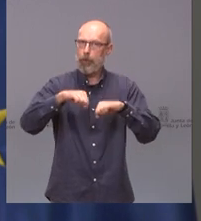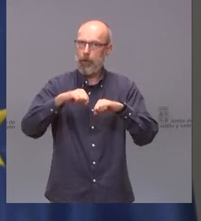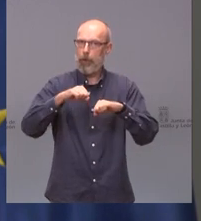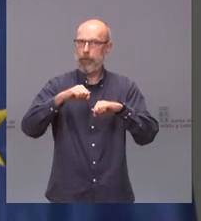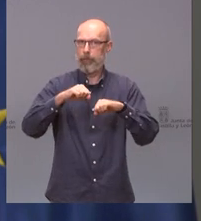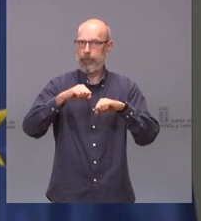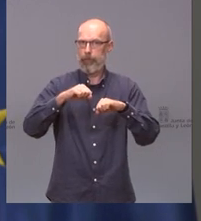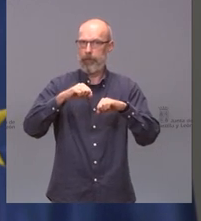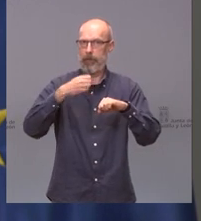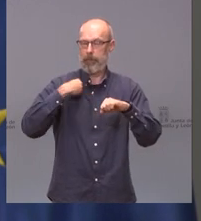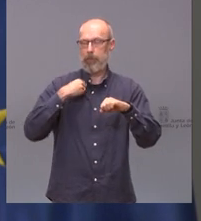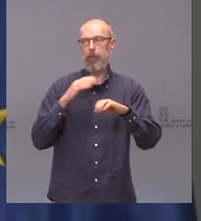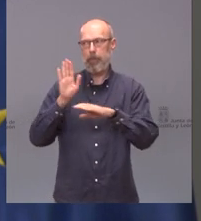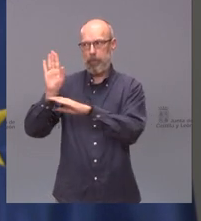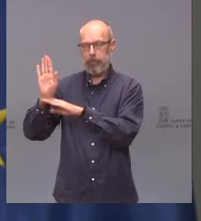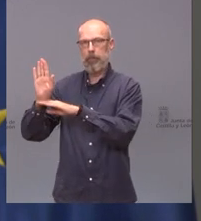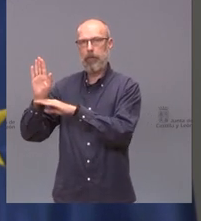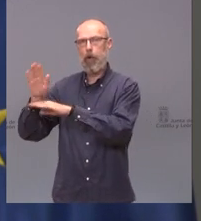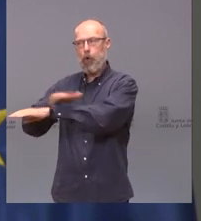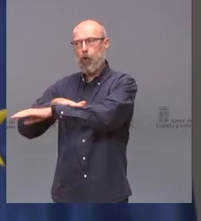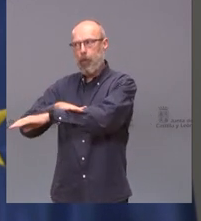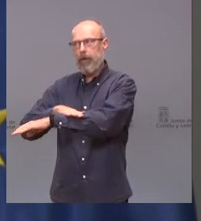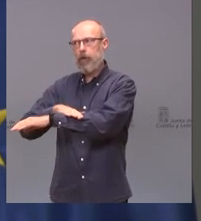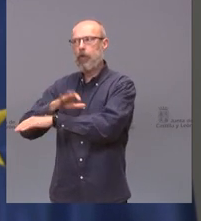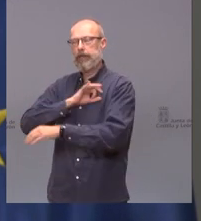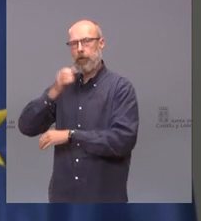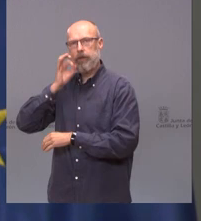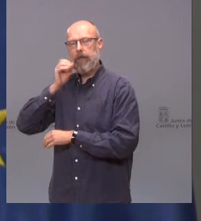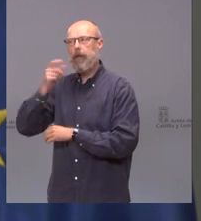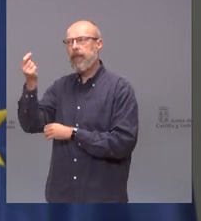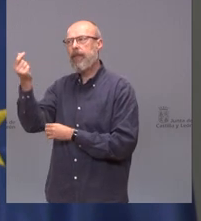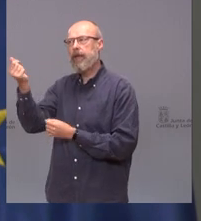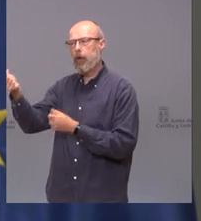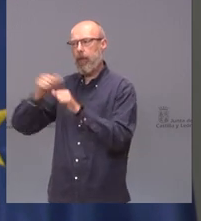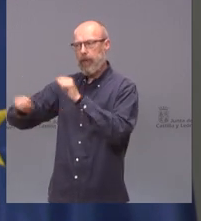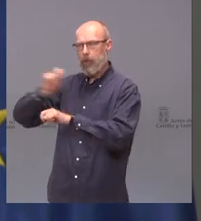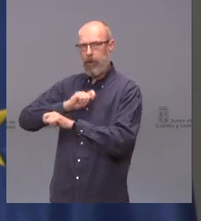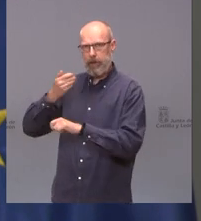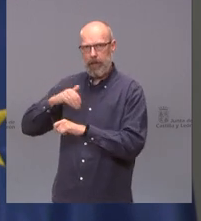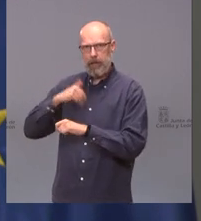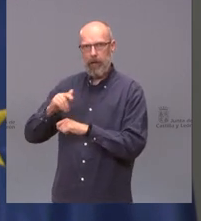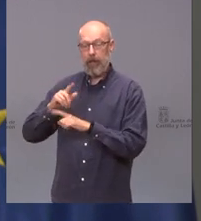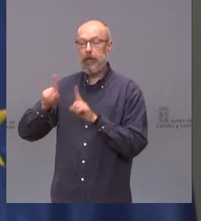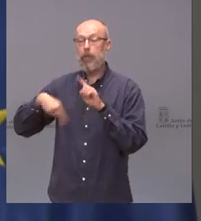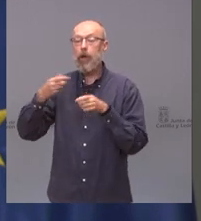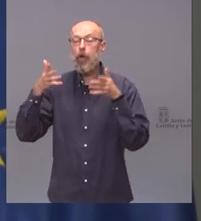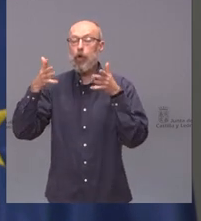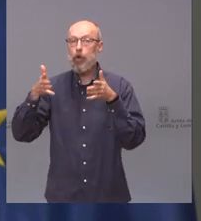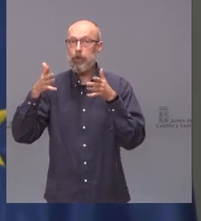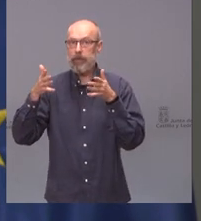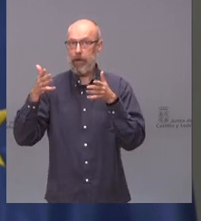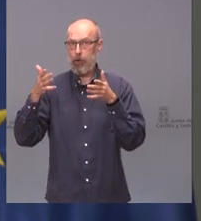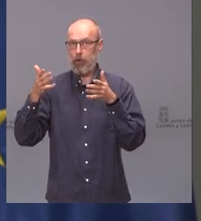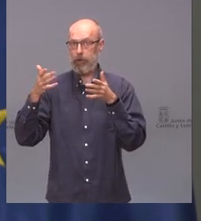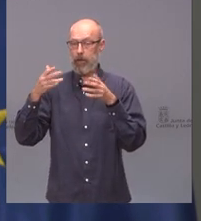por el señor Sánchez, solicitándole esta devolución. En el Consejo de Política Fiscal y Financiera del 7 de febrero de